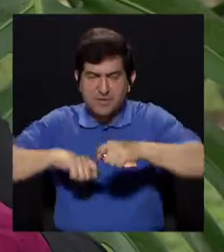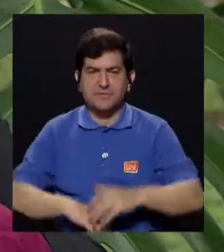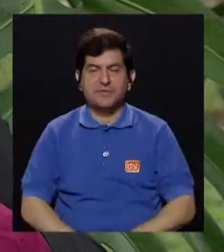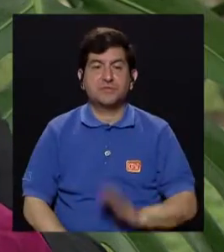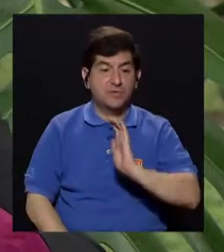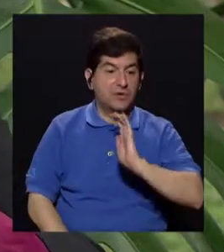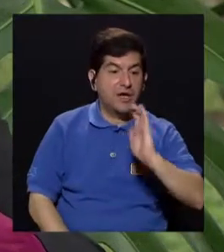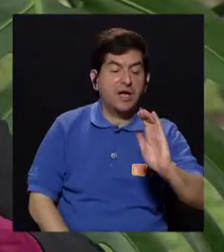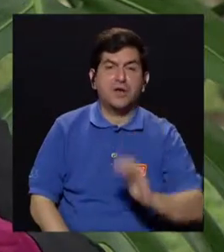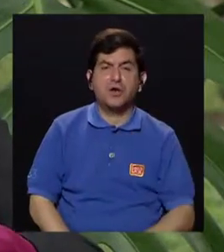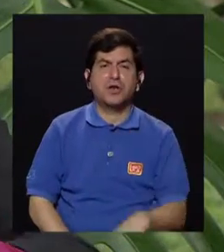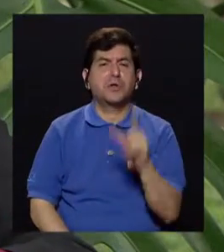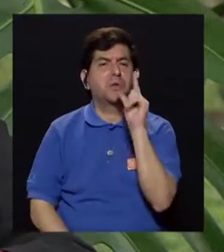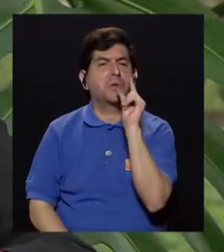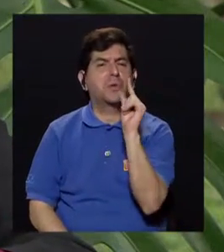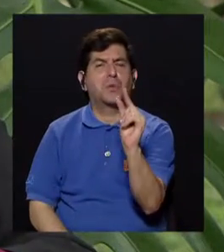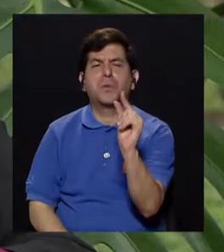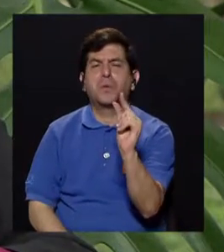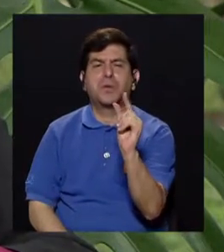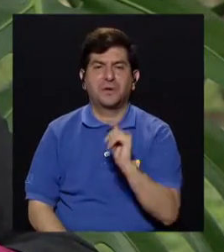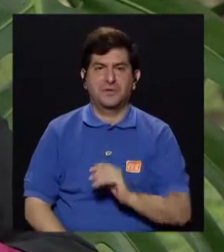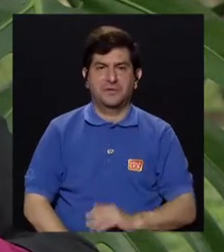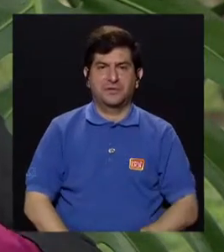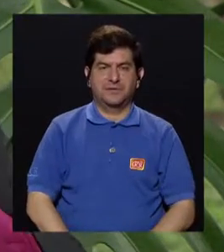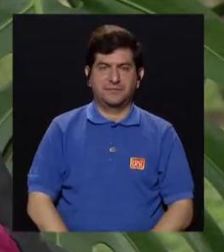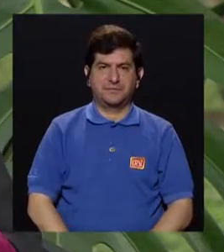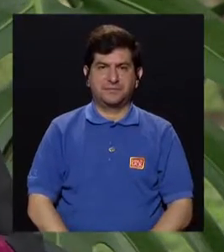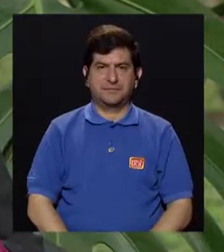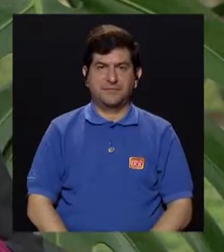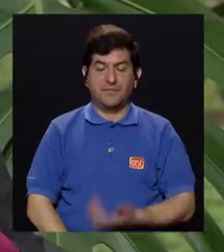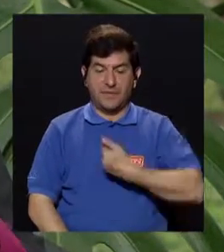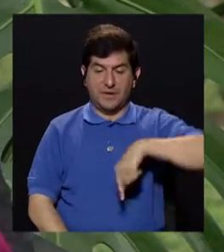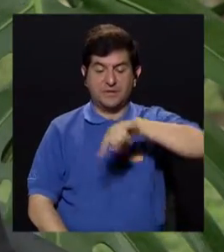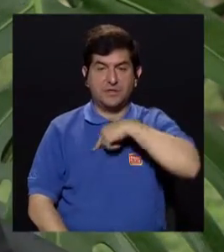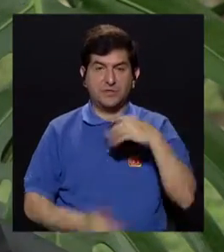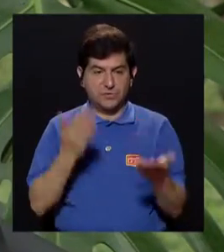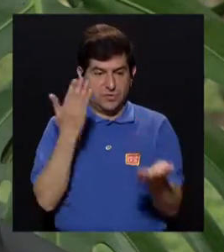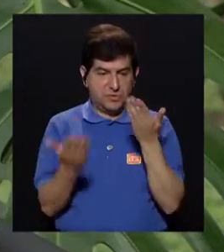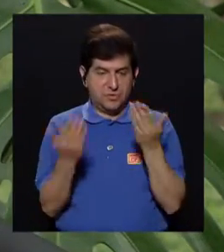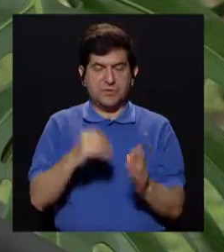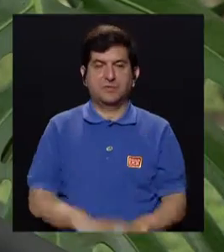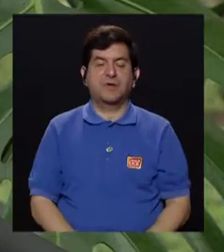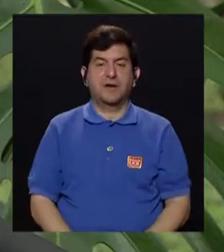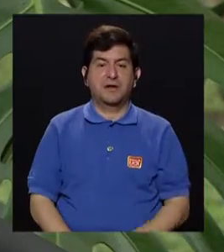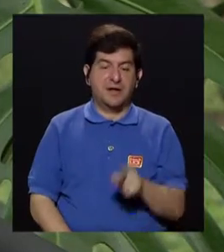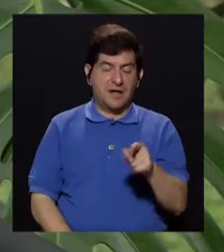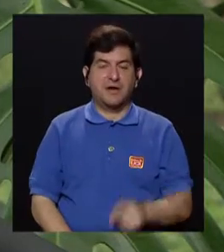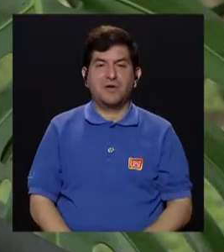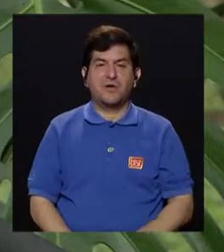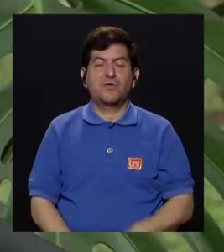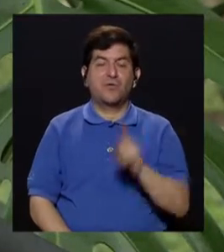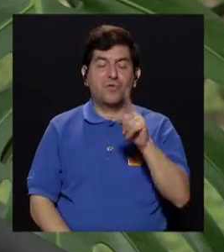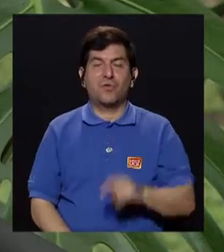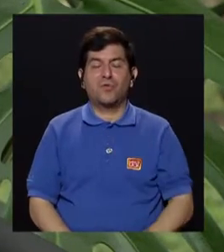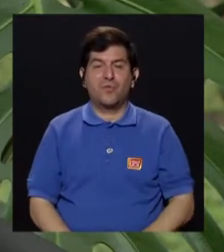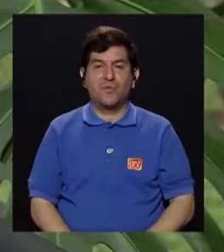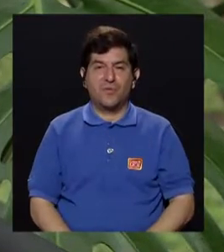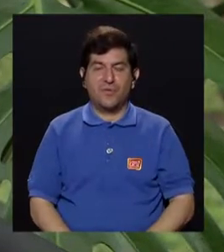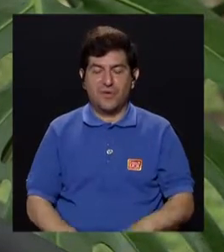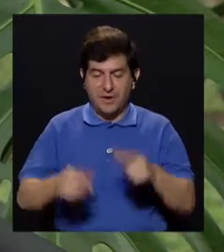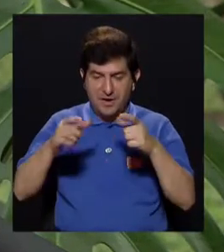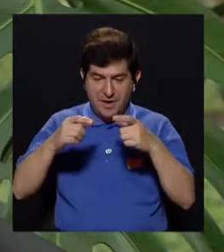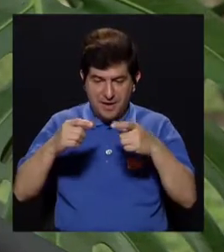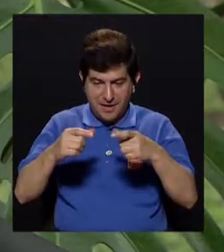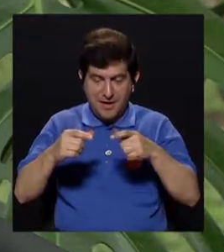tamaño de porción en los niños es algo muy pequeño. Si hacemos una comparación con las cajitas de fósforos, podríamos decir